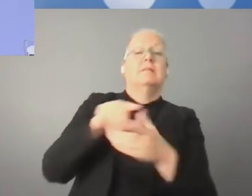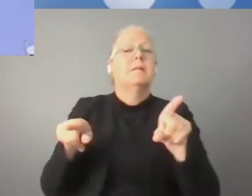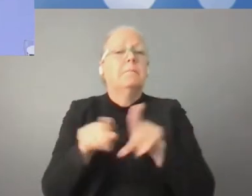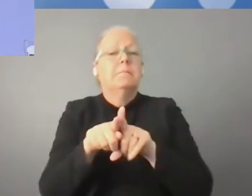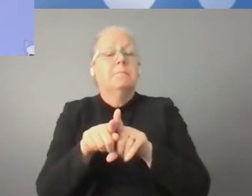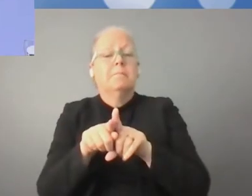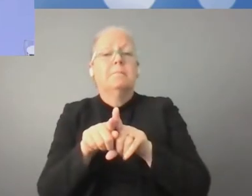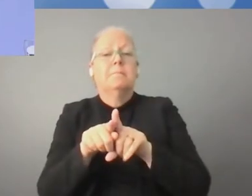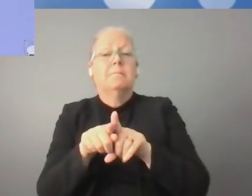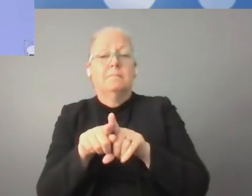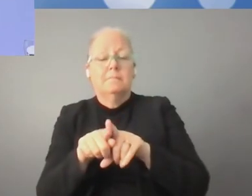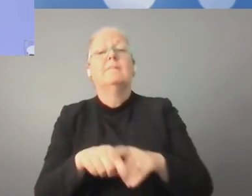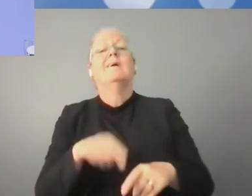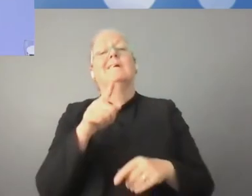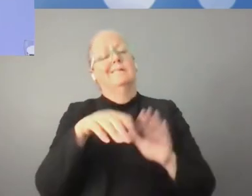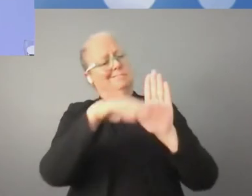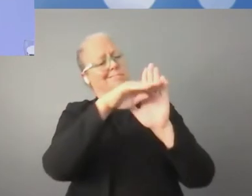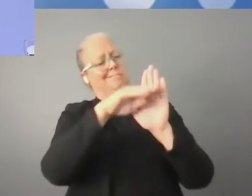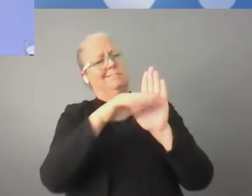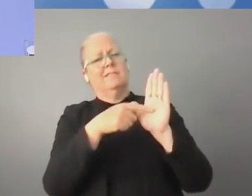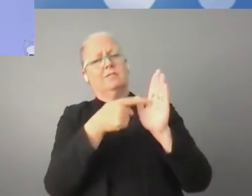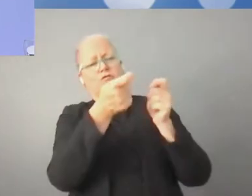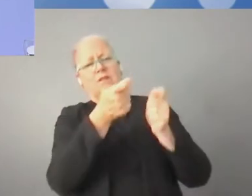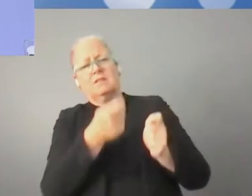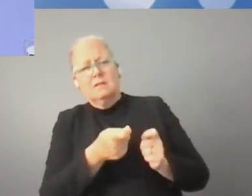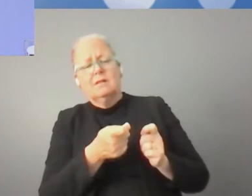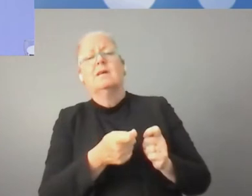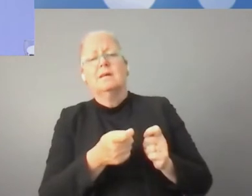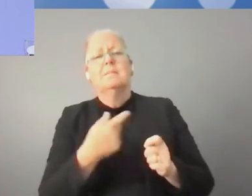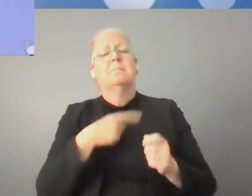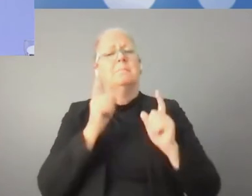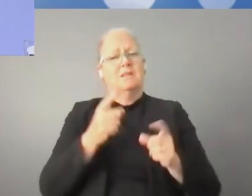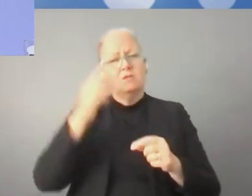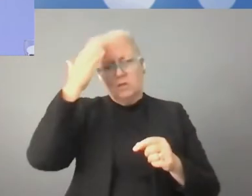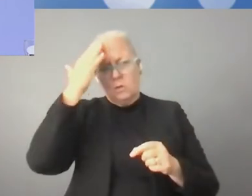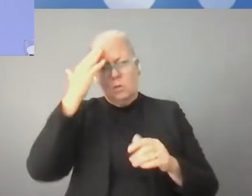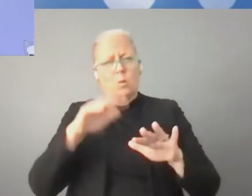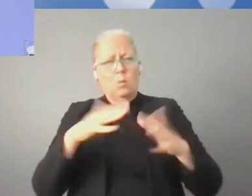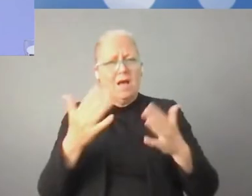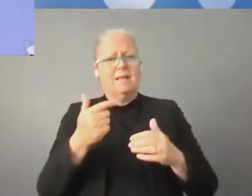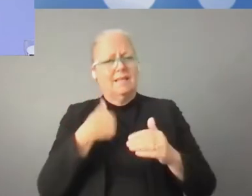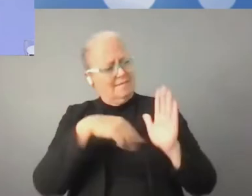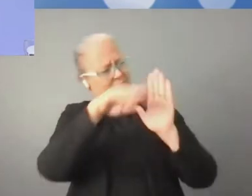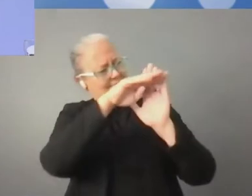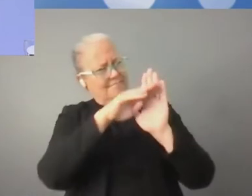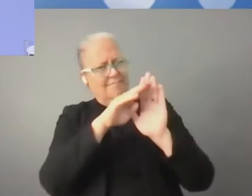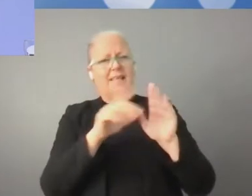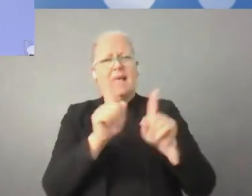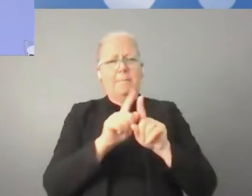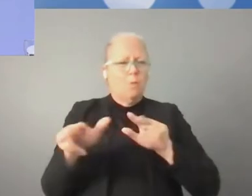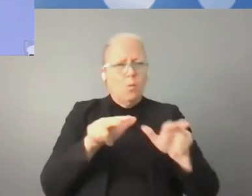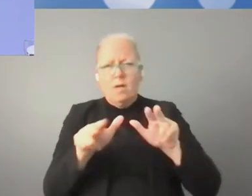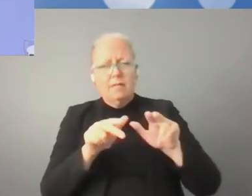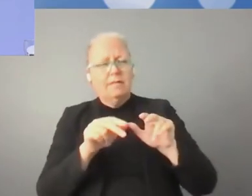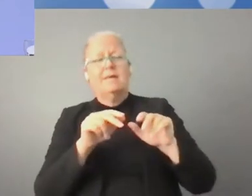alegría, vemos informaciones sobre estos cambios. Cuando hablamos de las regulaciones,